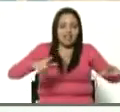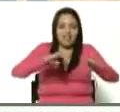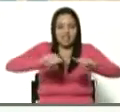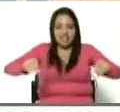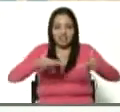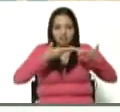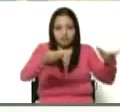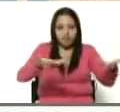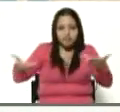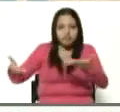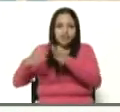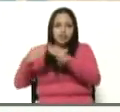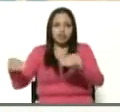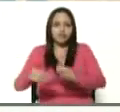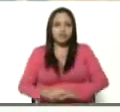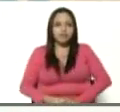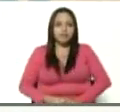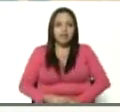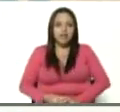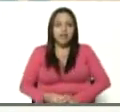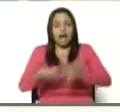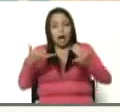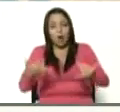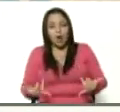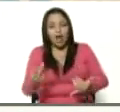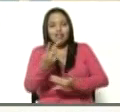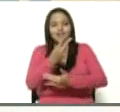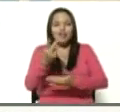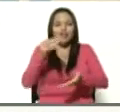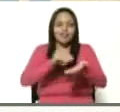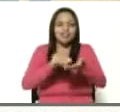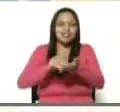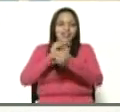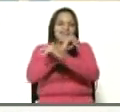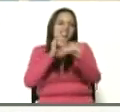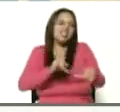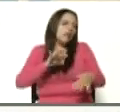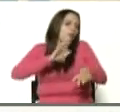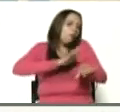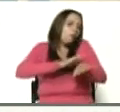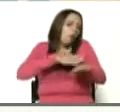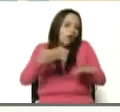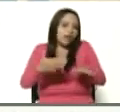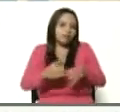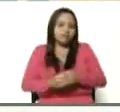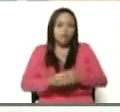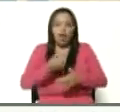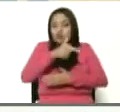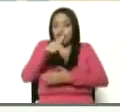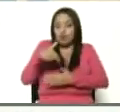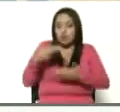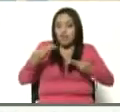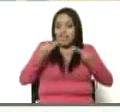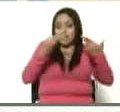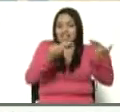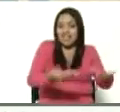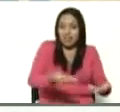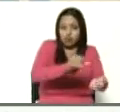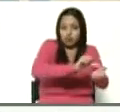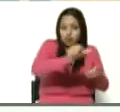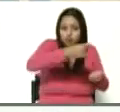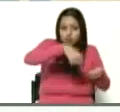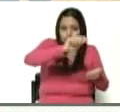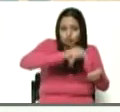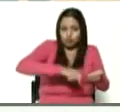Por eso es que hoy estamos doblemente felices, ministra, ¿por qué? Presidente, porque nosotros estamos entregándole un título a una